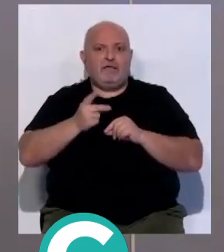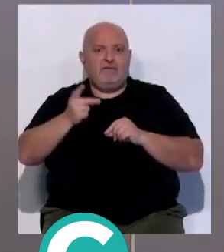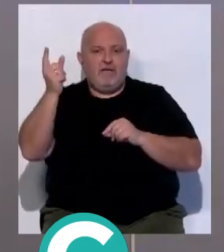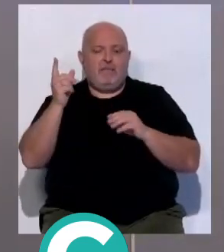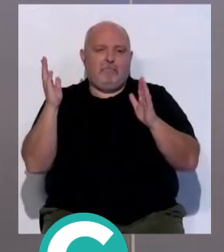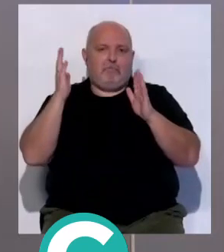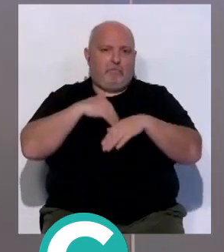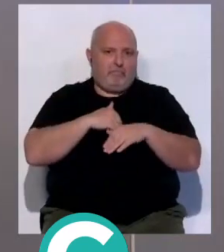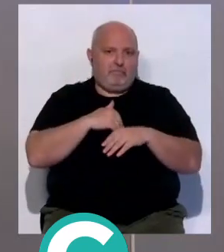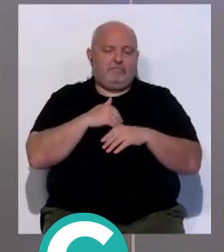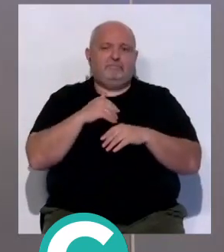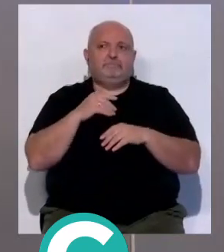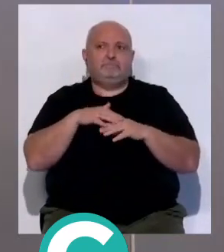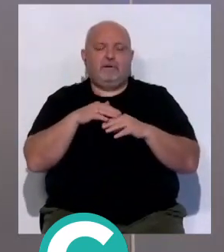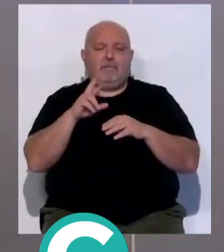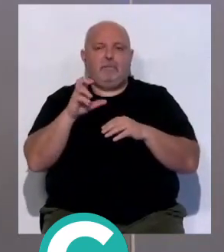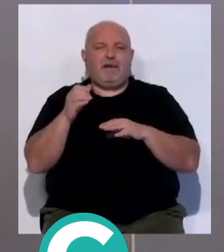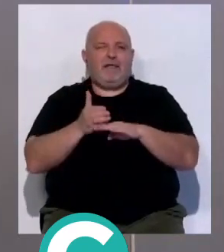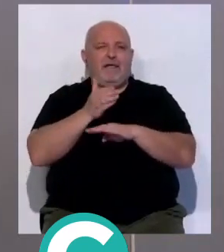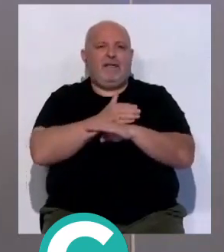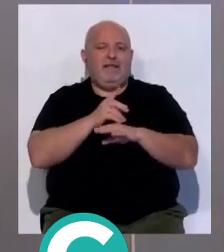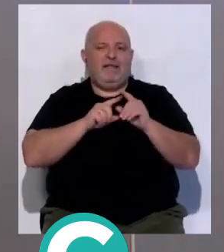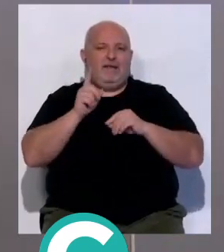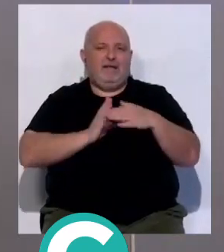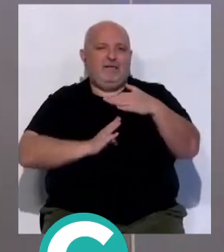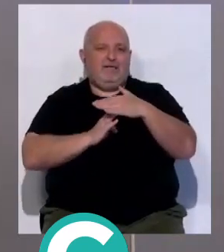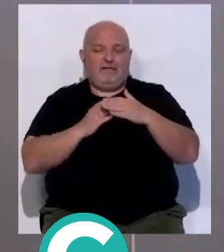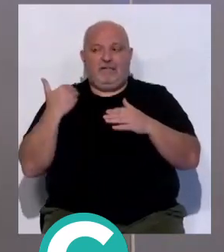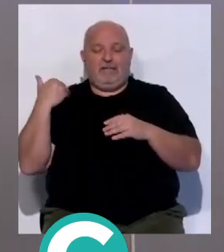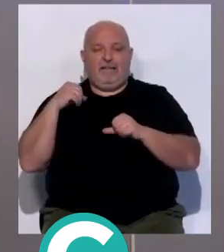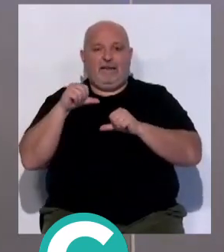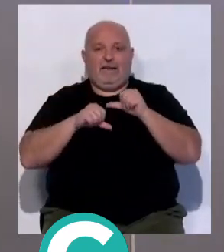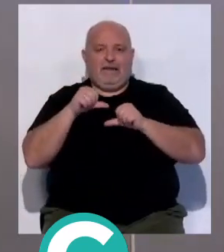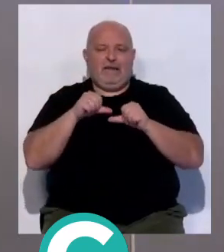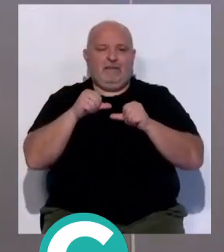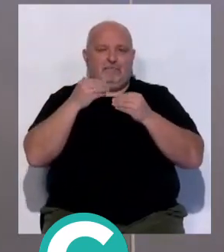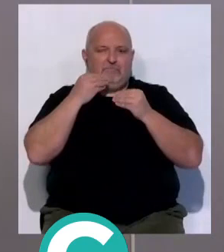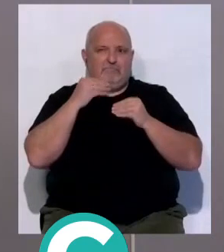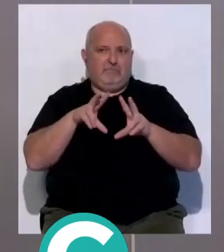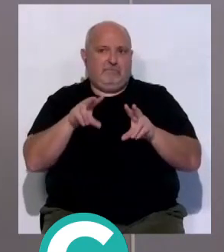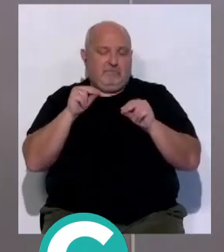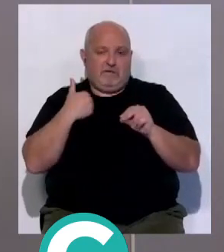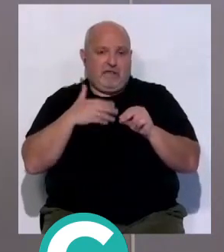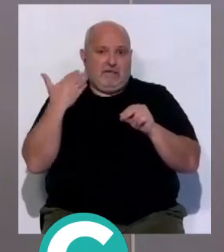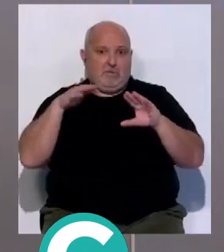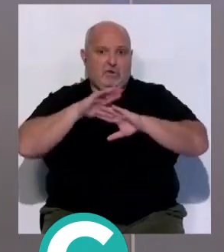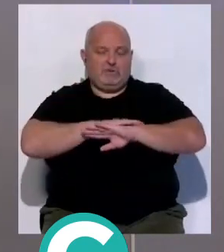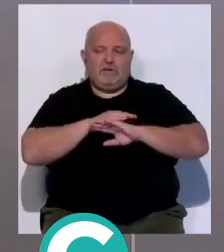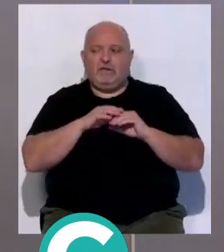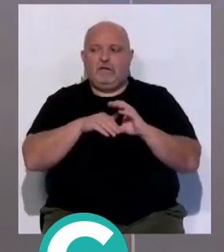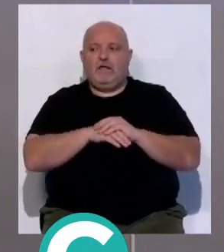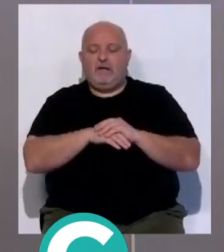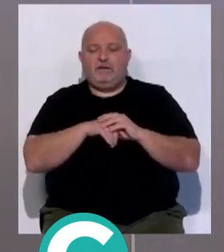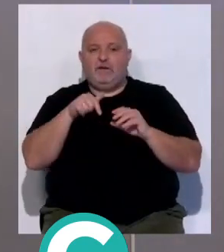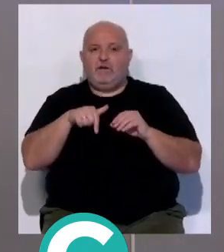para esta preselección que había en el parón de las selecciones que acababa, bueno, habrá acabado anoche y